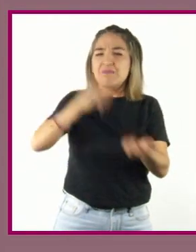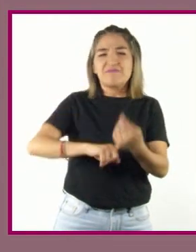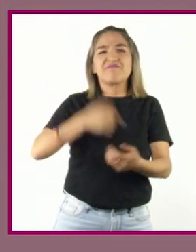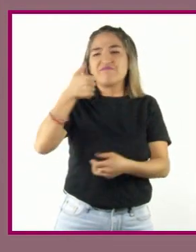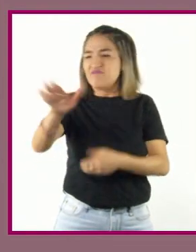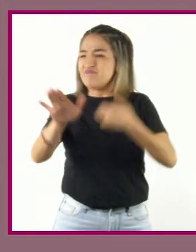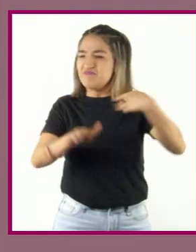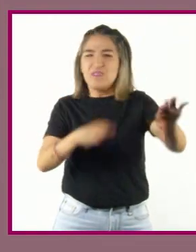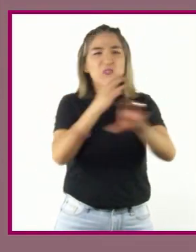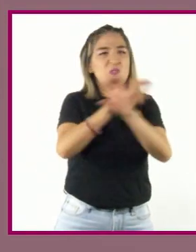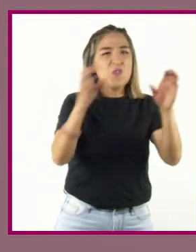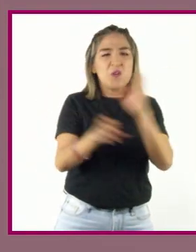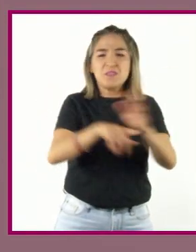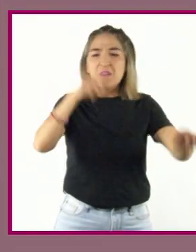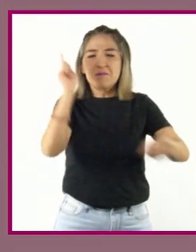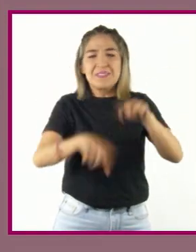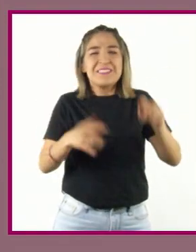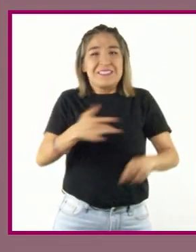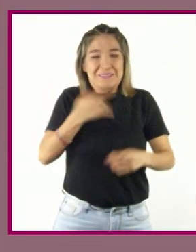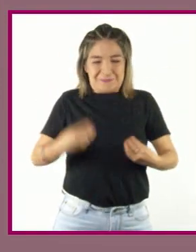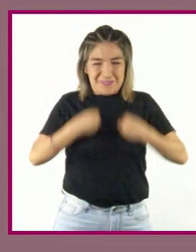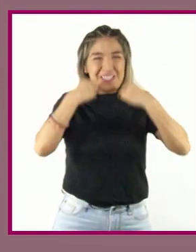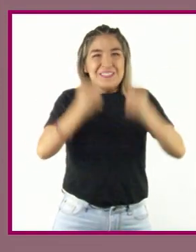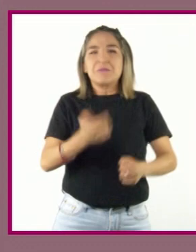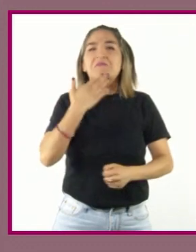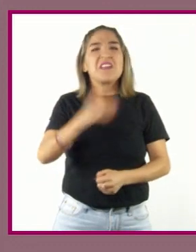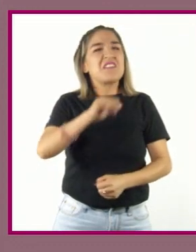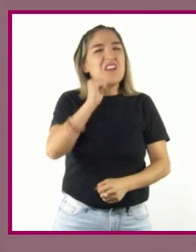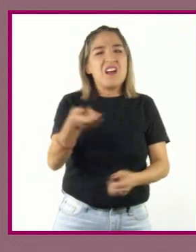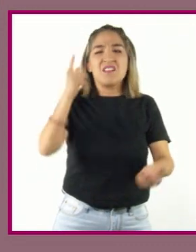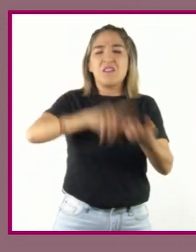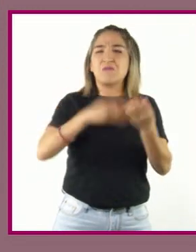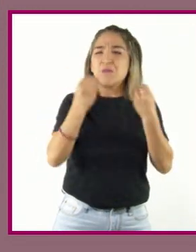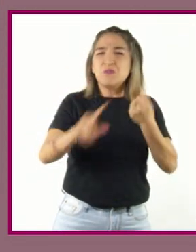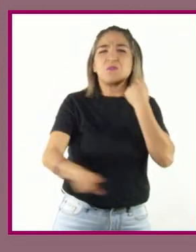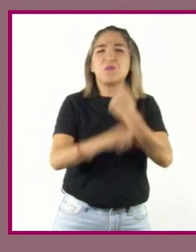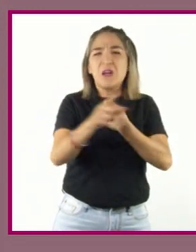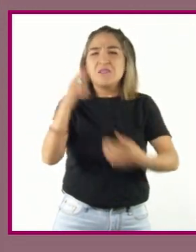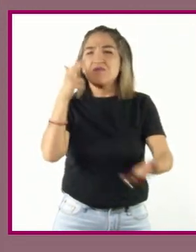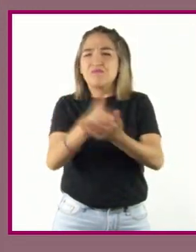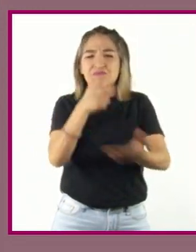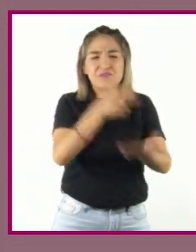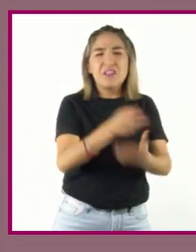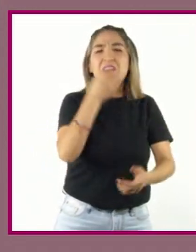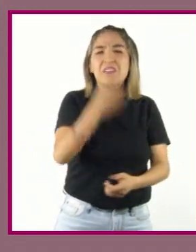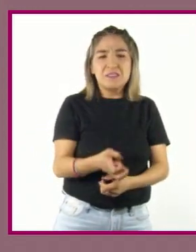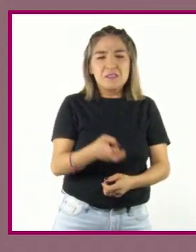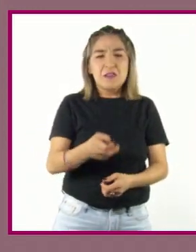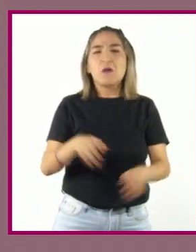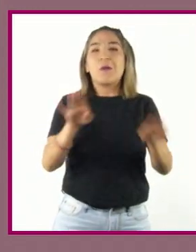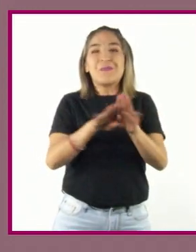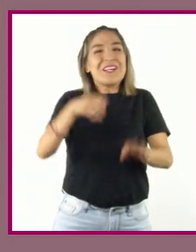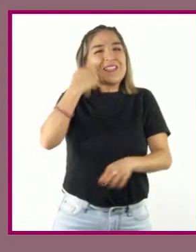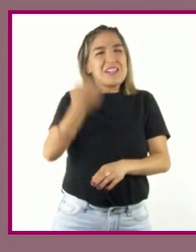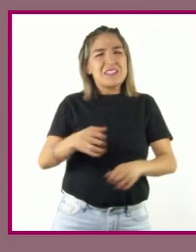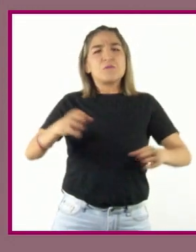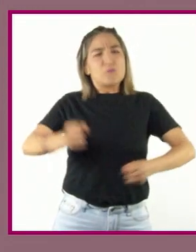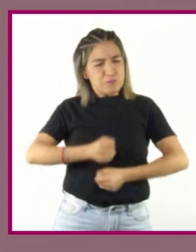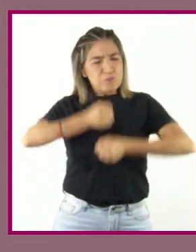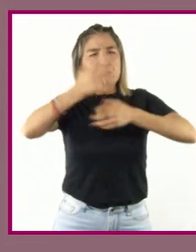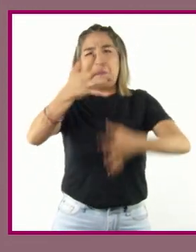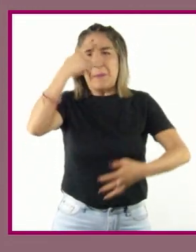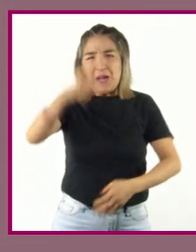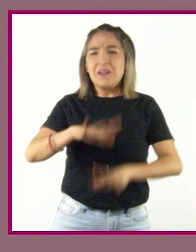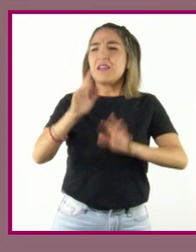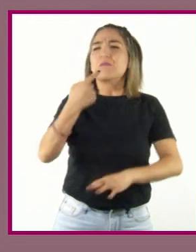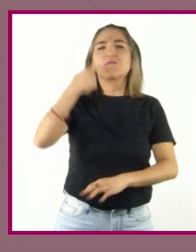naturales, vivían inseguros, inmersos en la violencia, siendo objeto de extorsión. Si alzaban la voz para denunciar el saqueo,